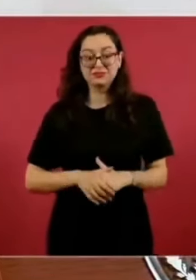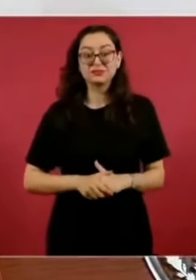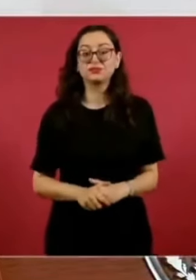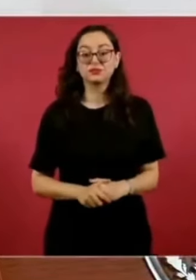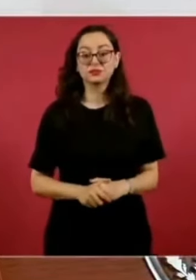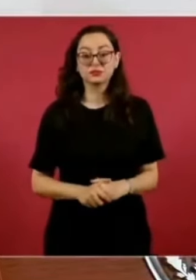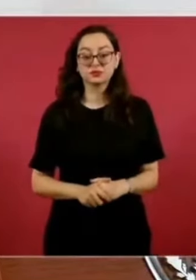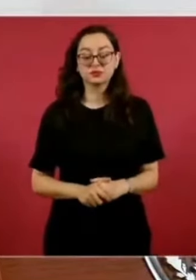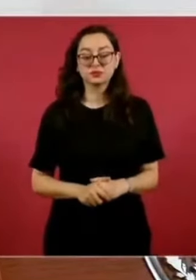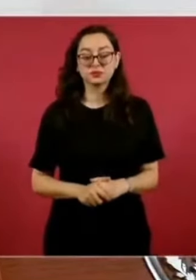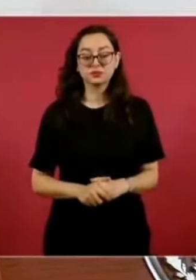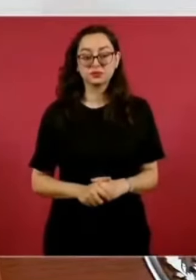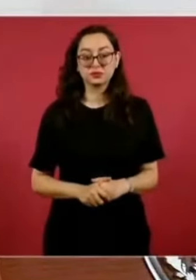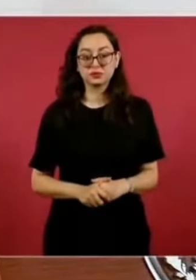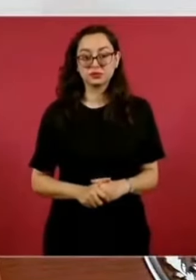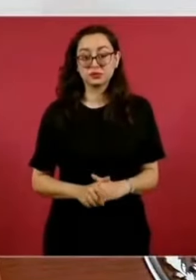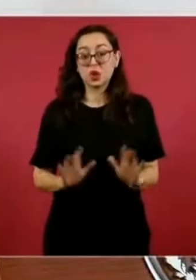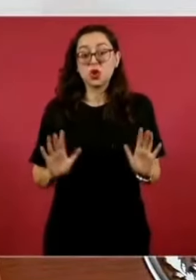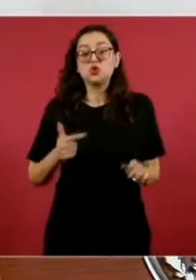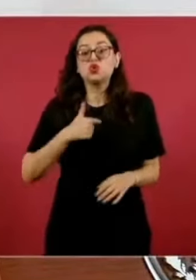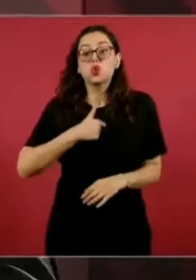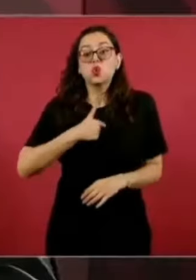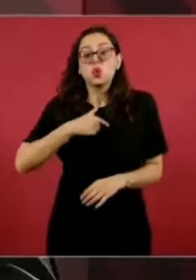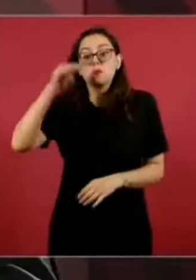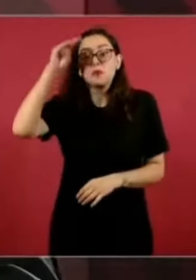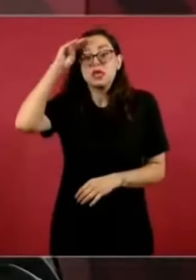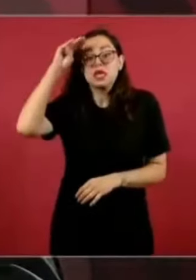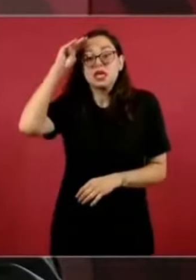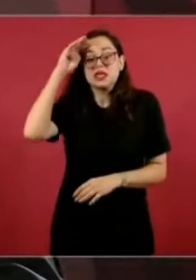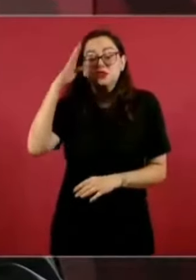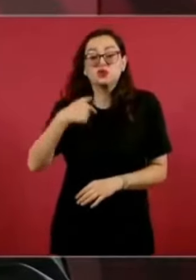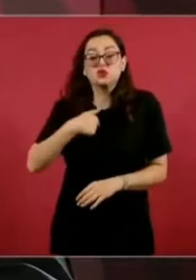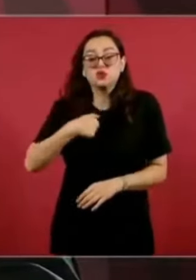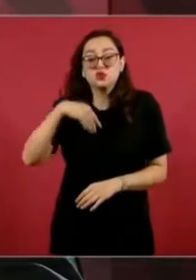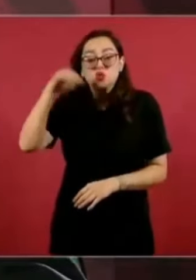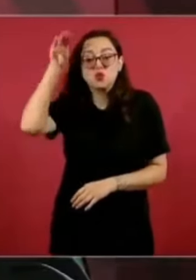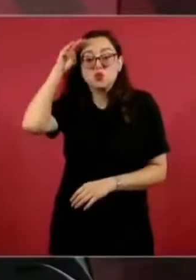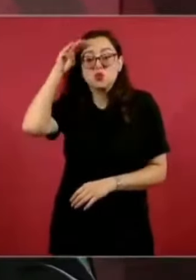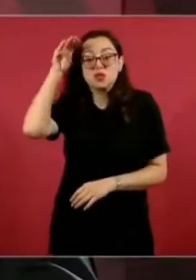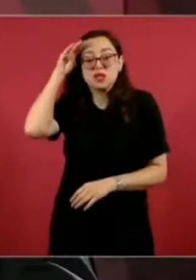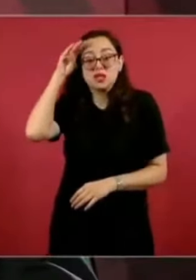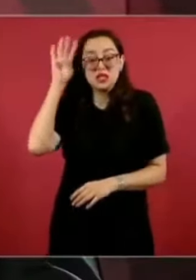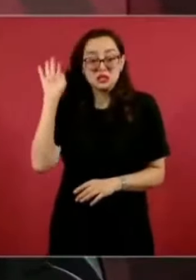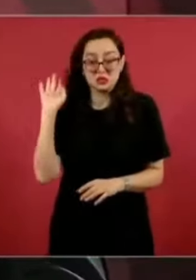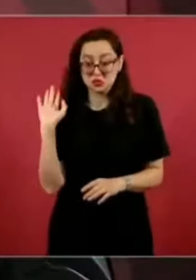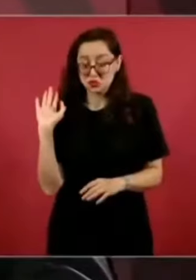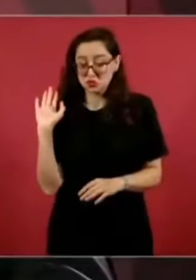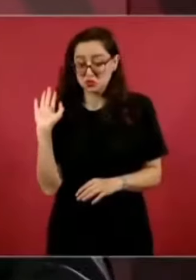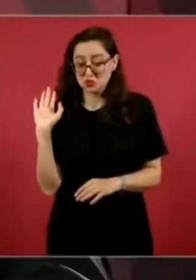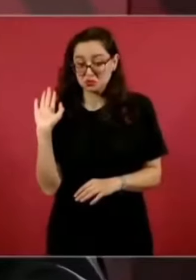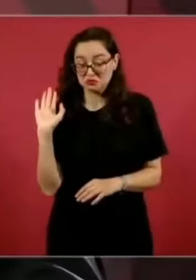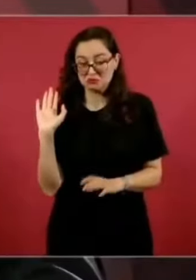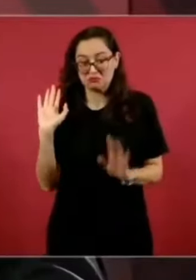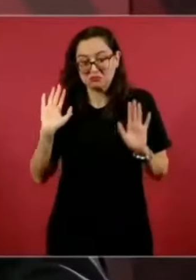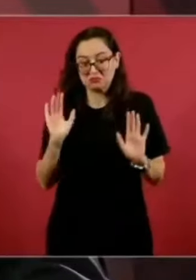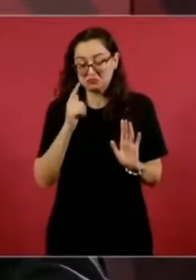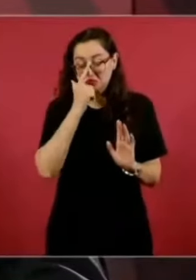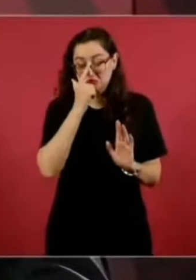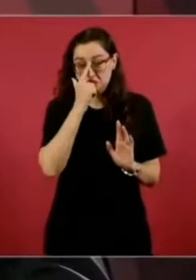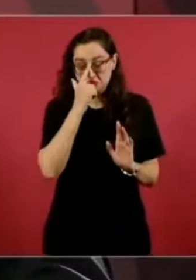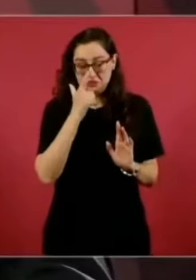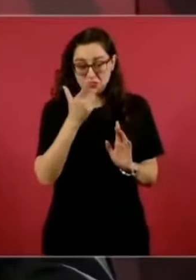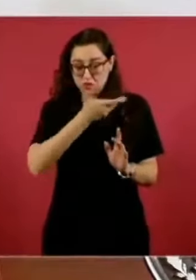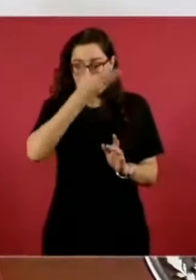Sí, eso es lo que yo pienso hasta ahora, de que hasta ahora, ya sea por un